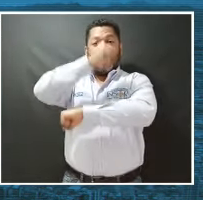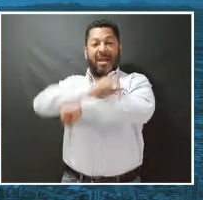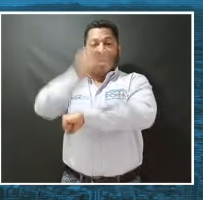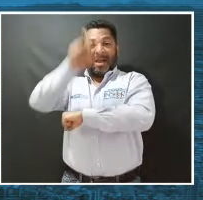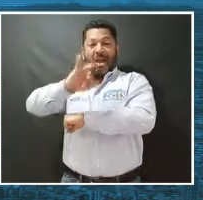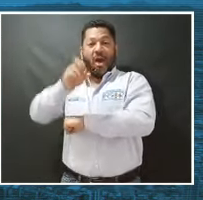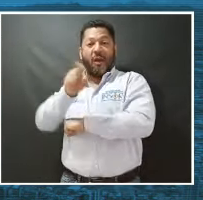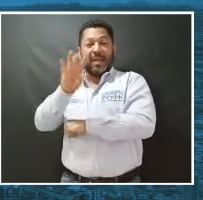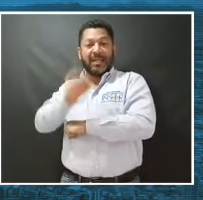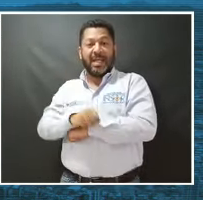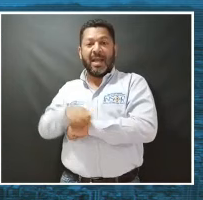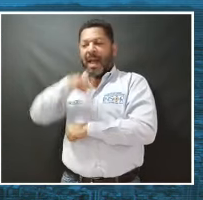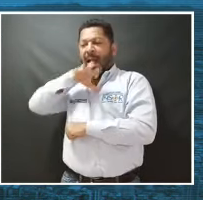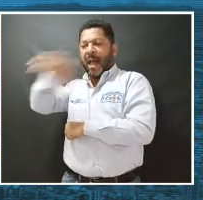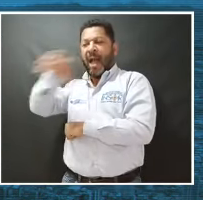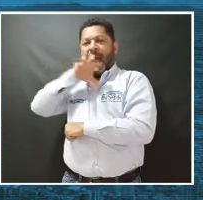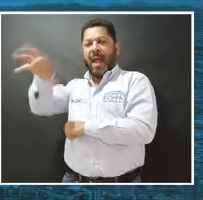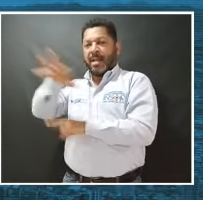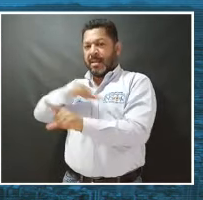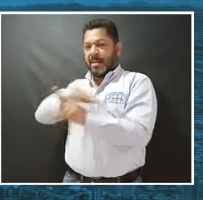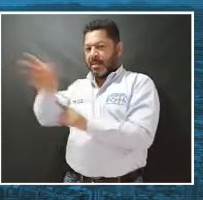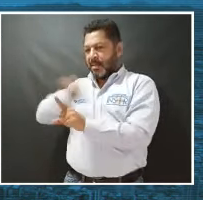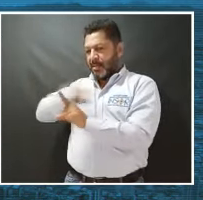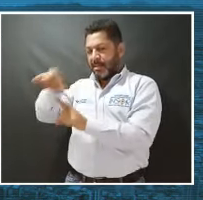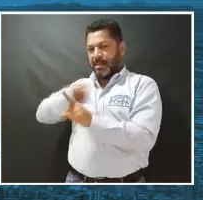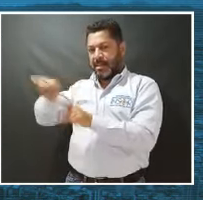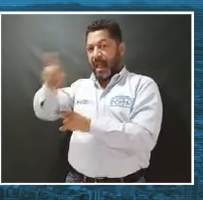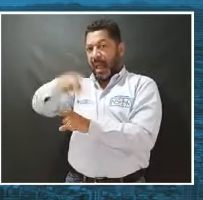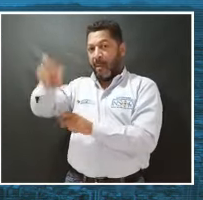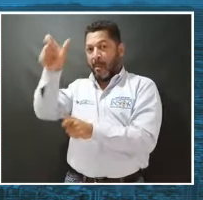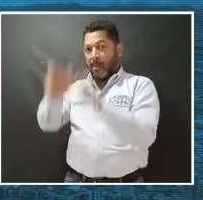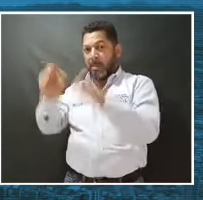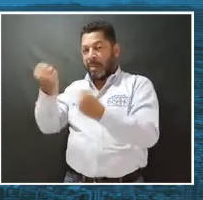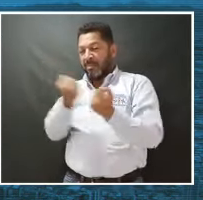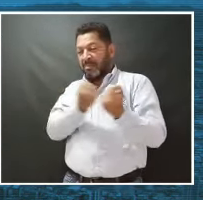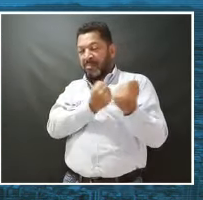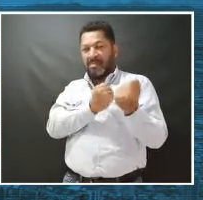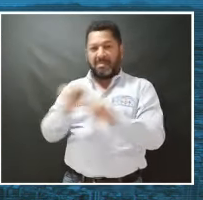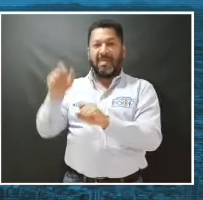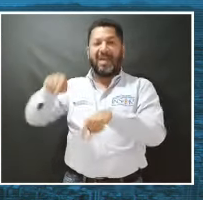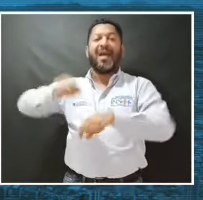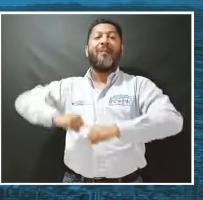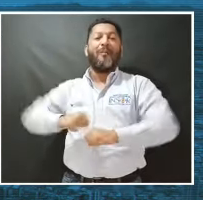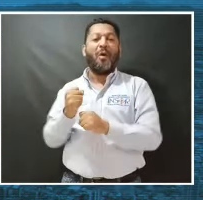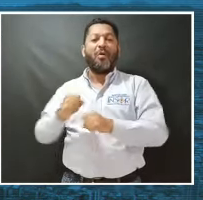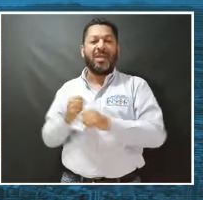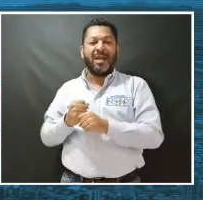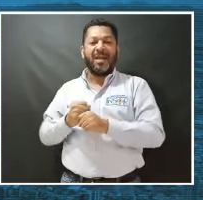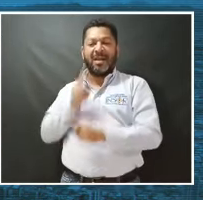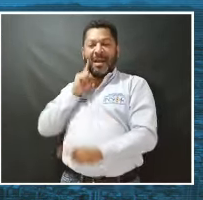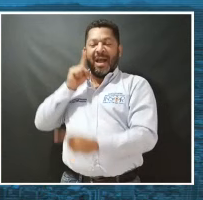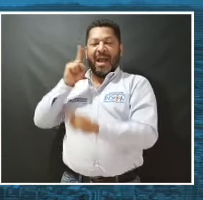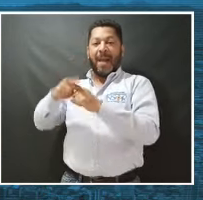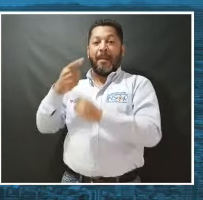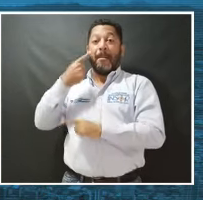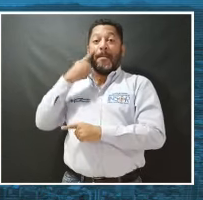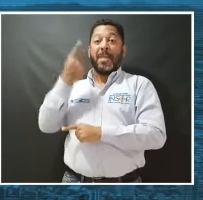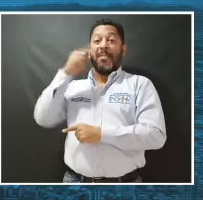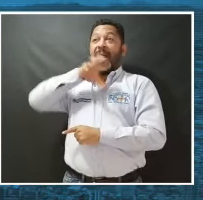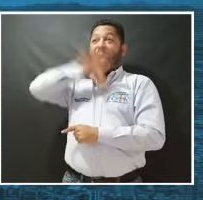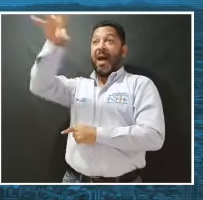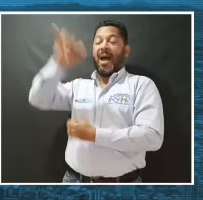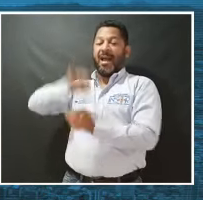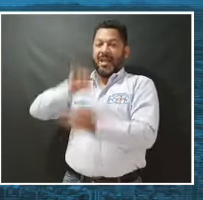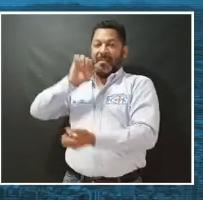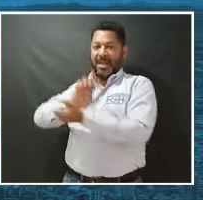cuyo balcón don José Acevedo y Gómez lanzó la arenga que movió al pueblo bogotano a lograr